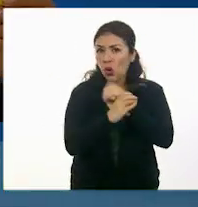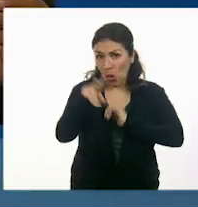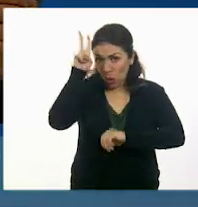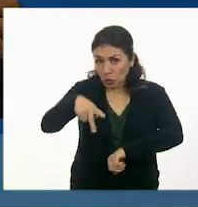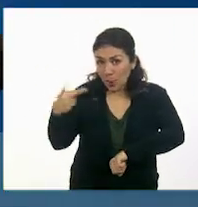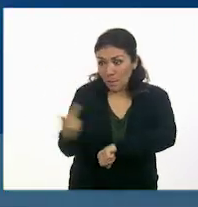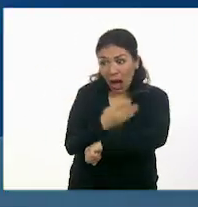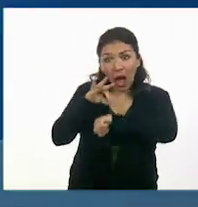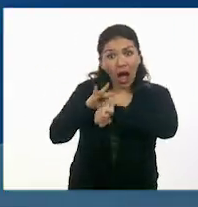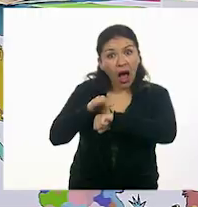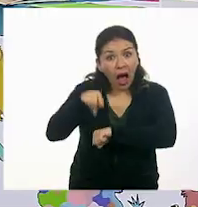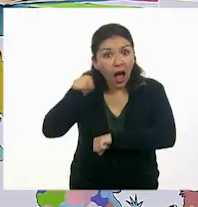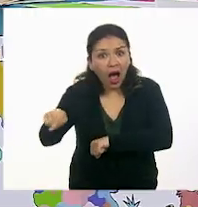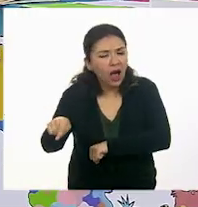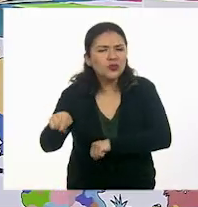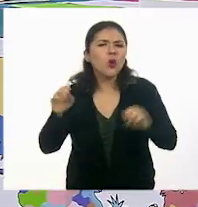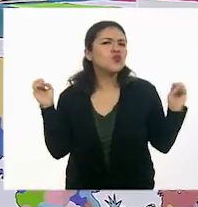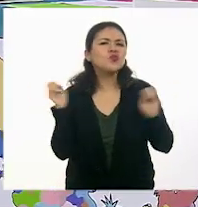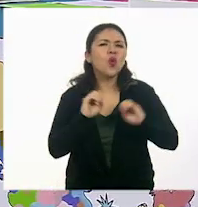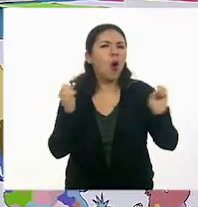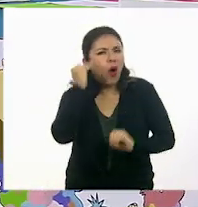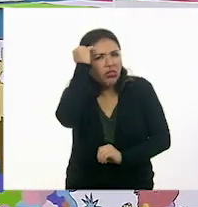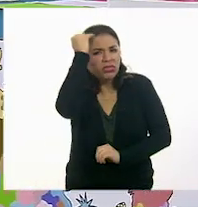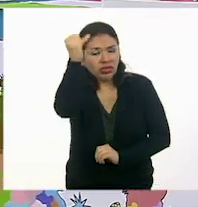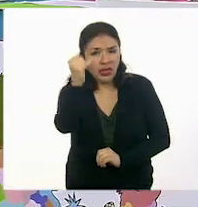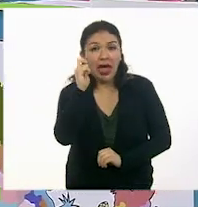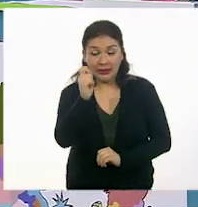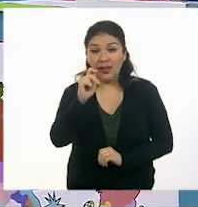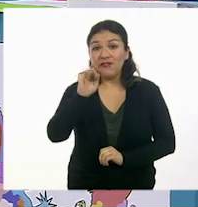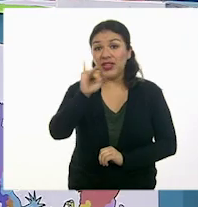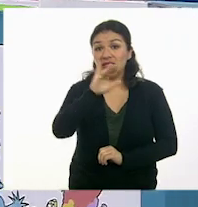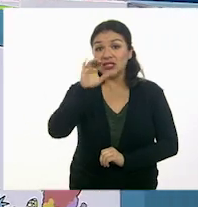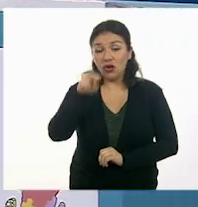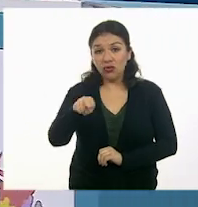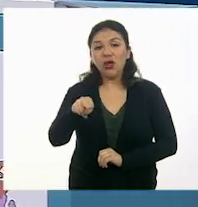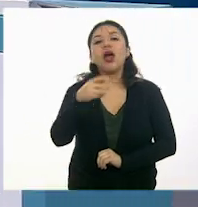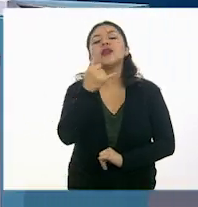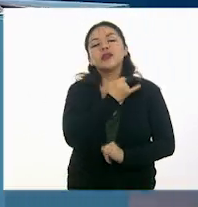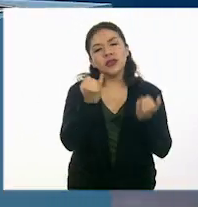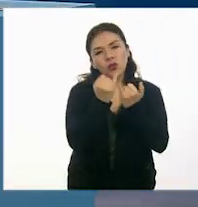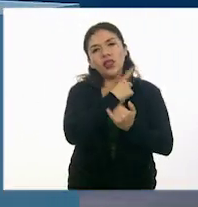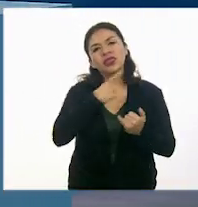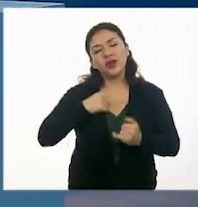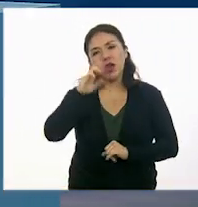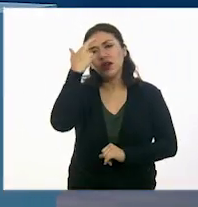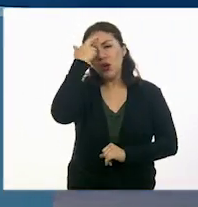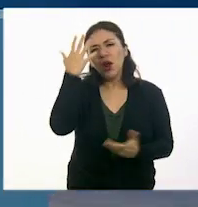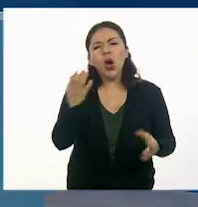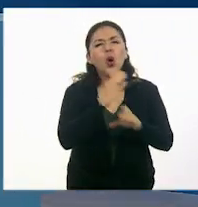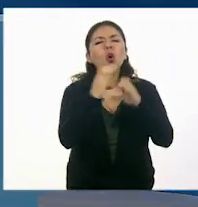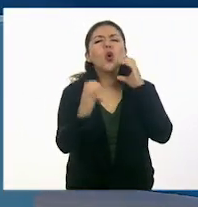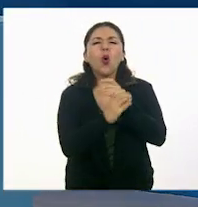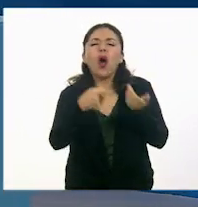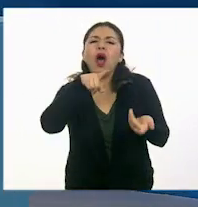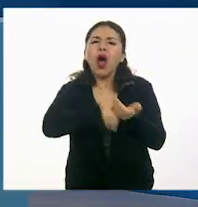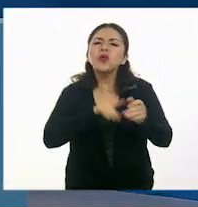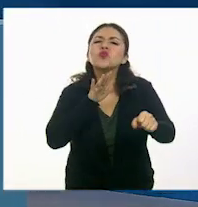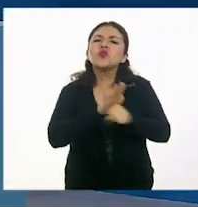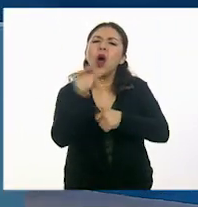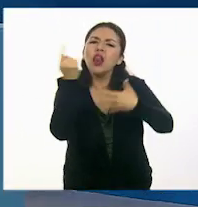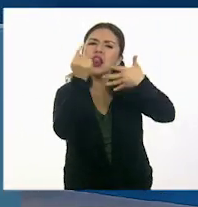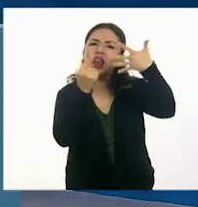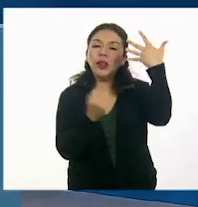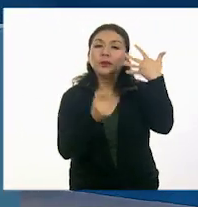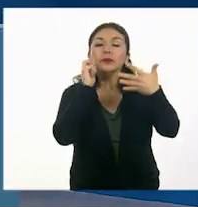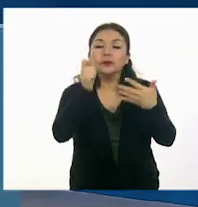ocurre en la vida real. Ya que recordamos que es la ficción, también debemos recordar algunos elementos que